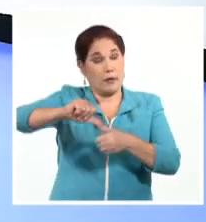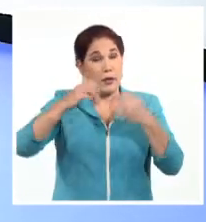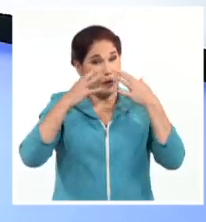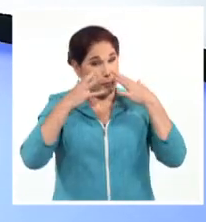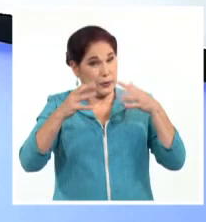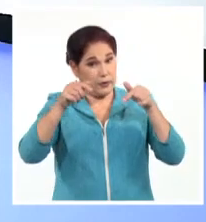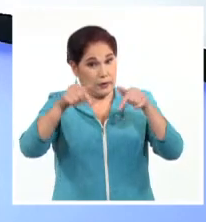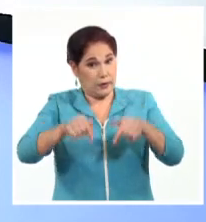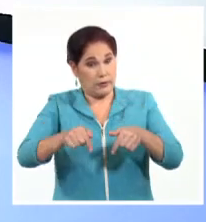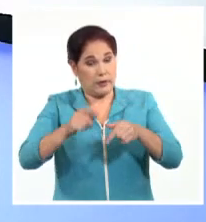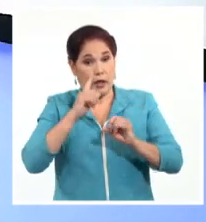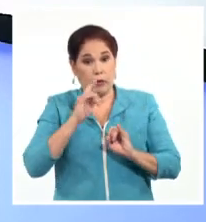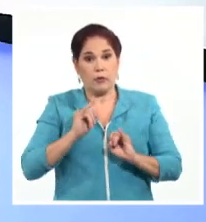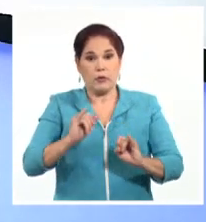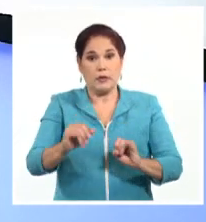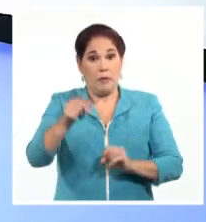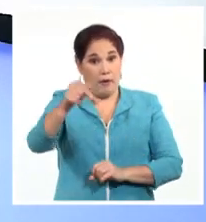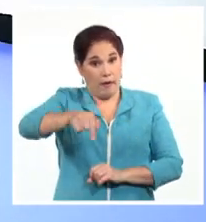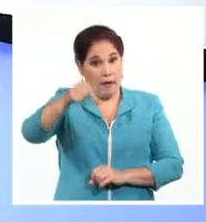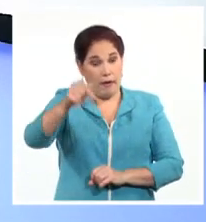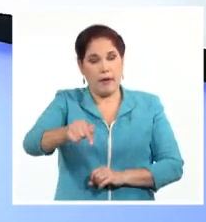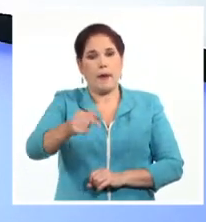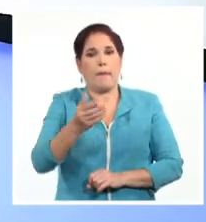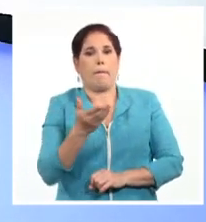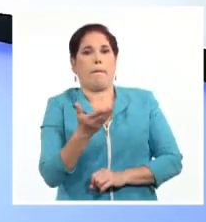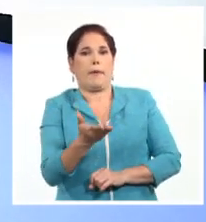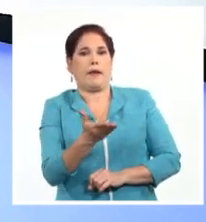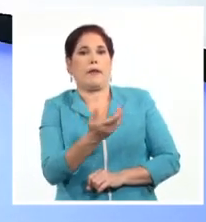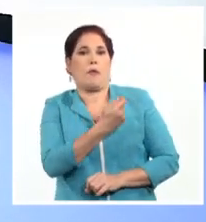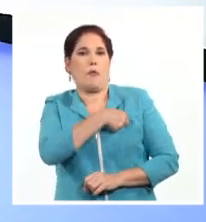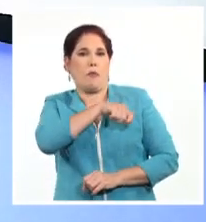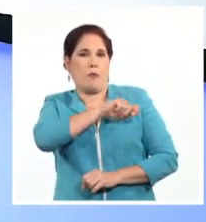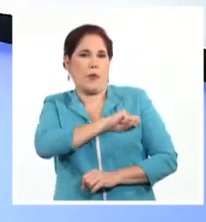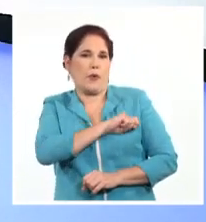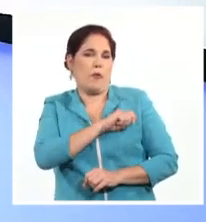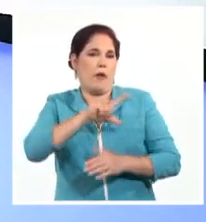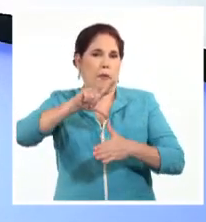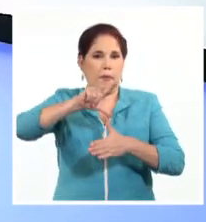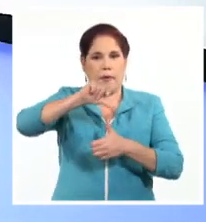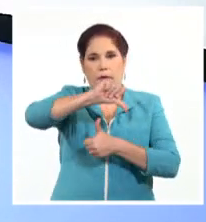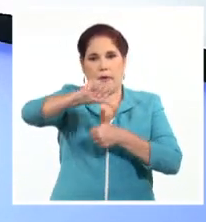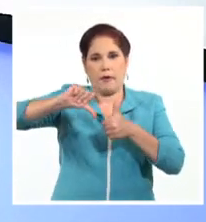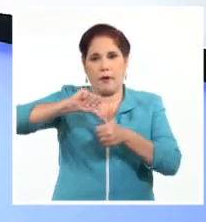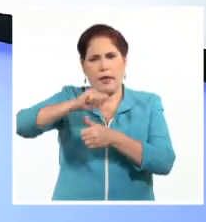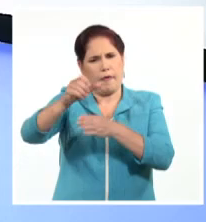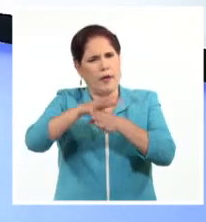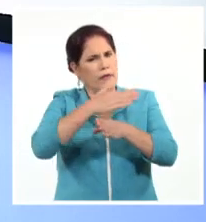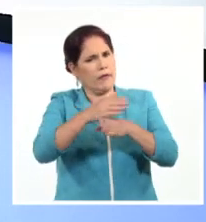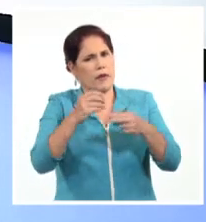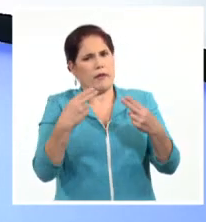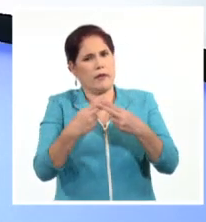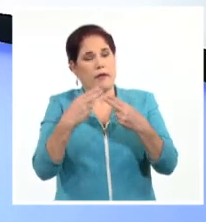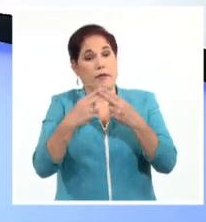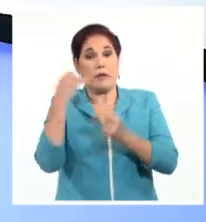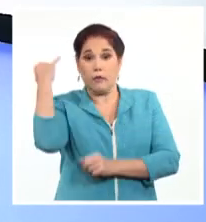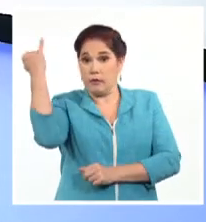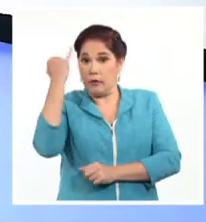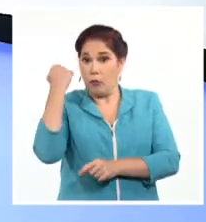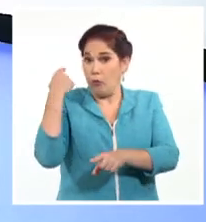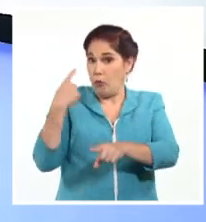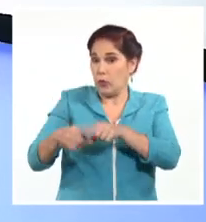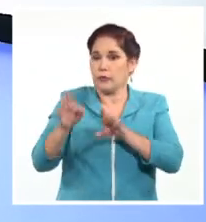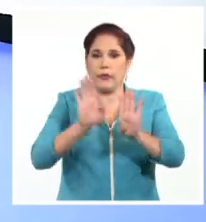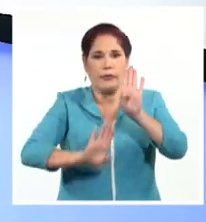de este noticiero. La presencia de los reclamos de Latinoamérica y el Caribe en diversos foros internacionales, así como la